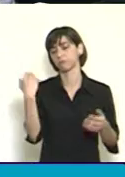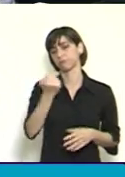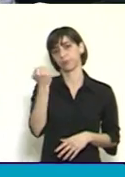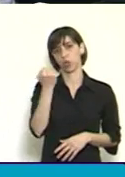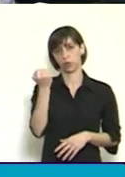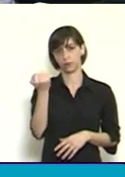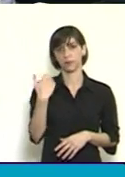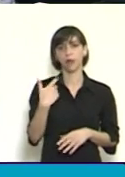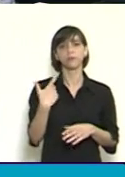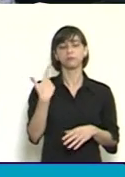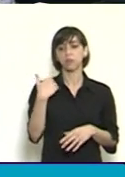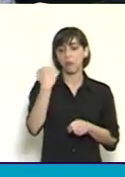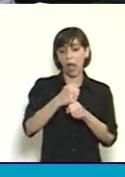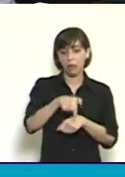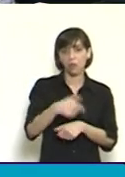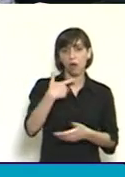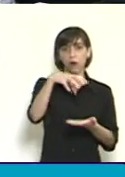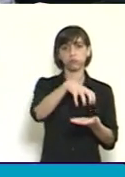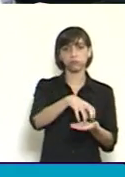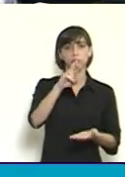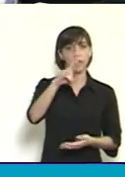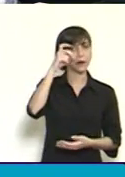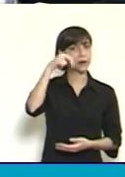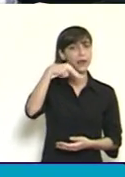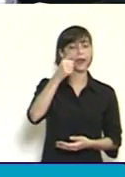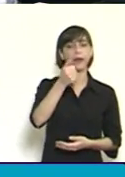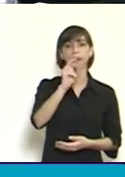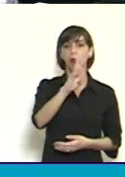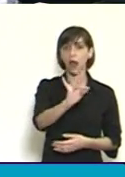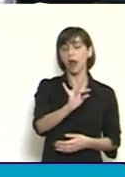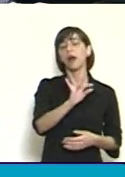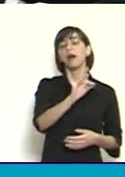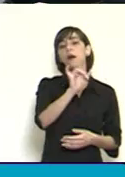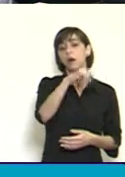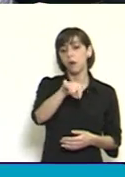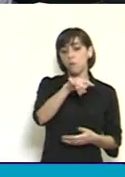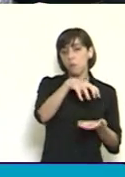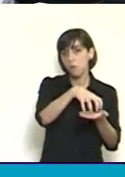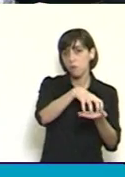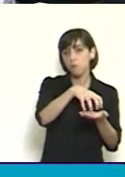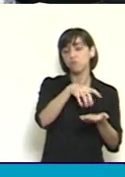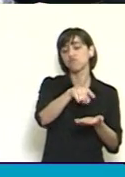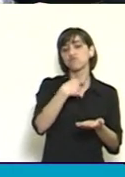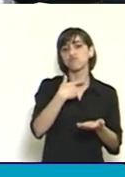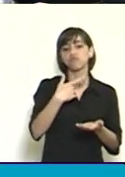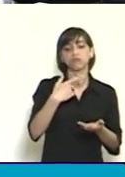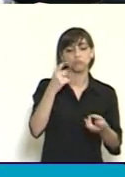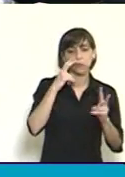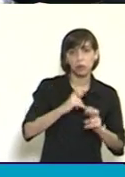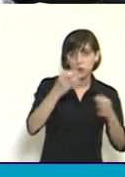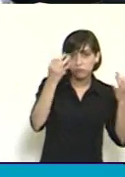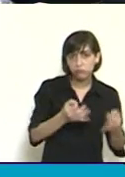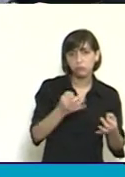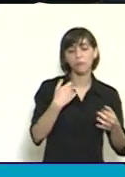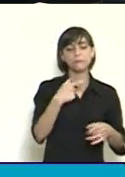RENAR hasta acá era un sistema extraño que combinaba presencia del Estado débil con